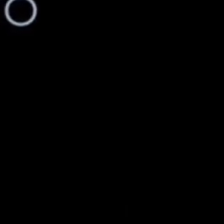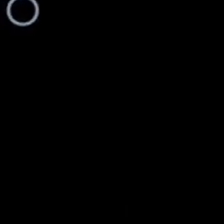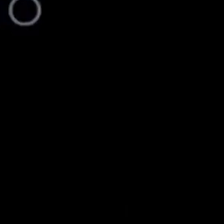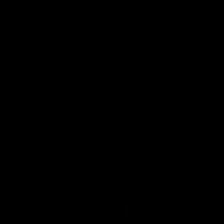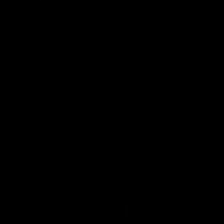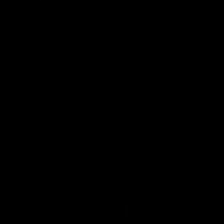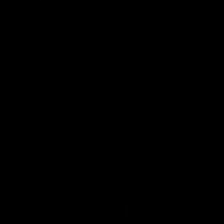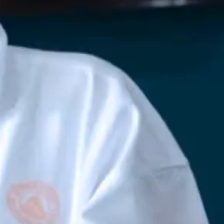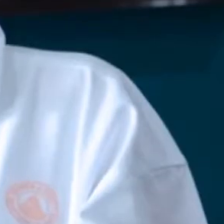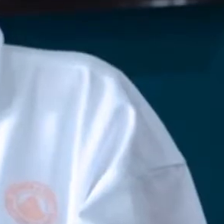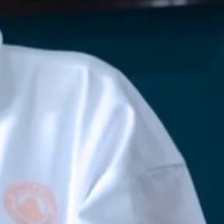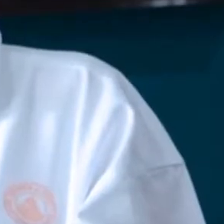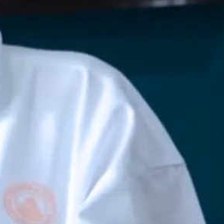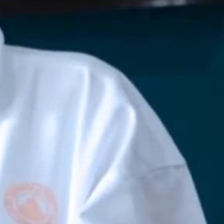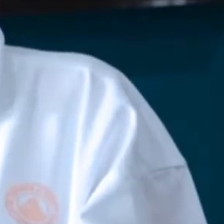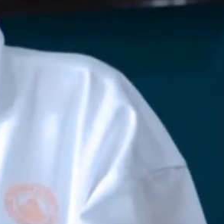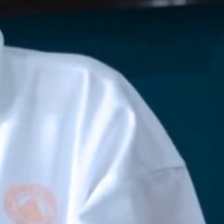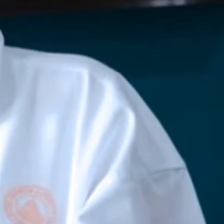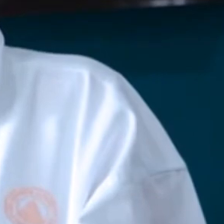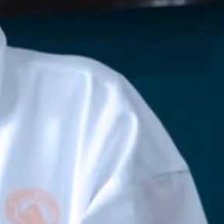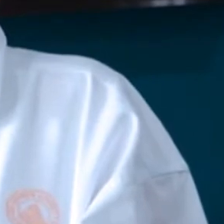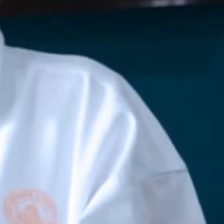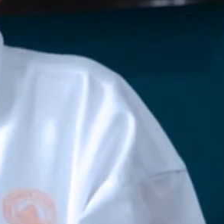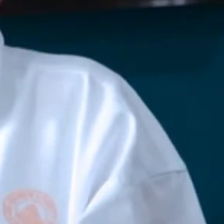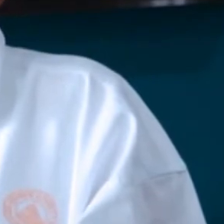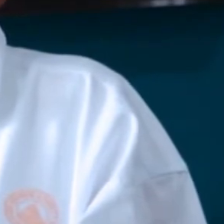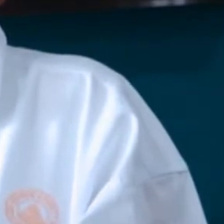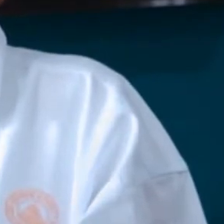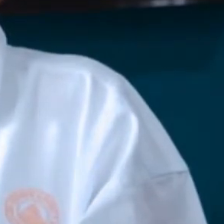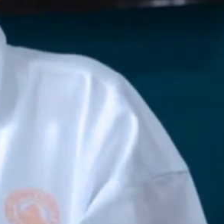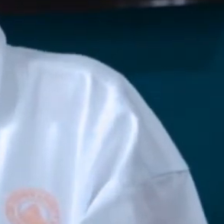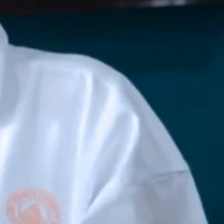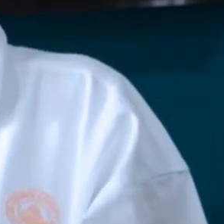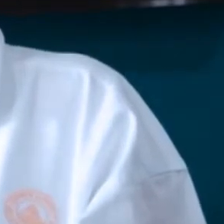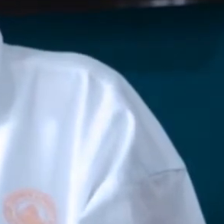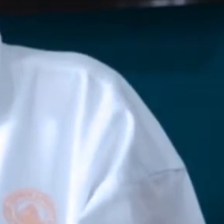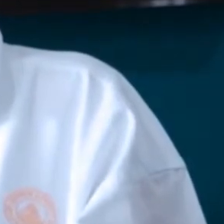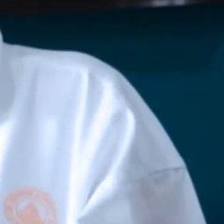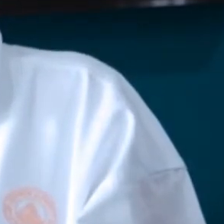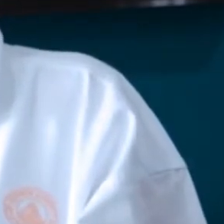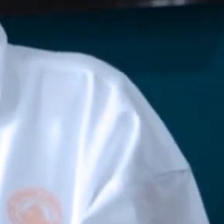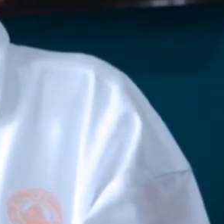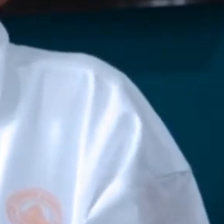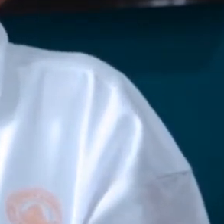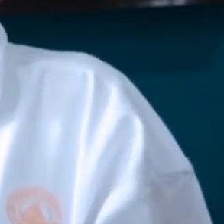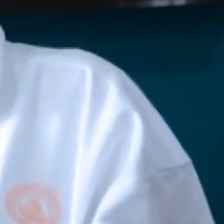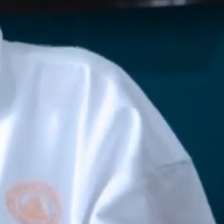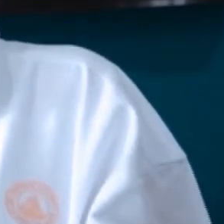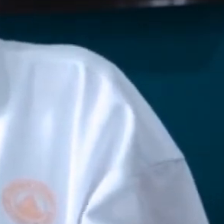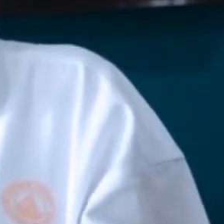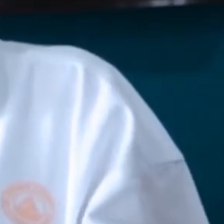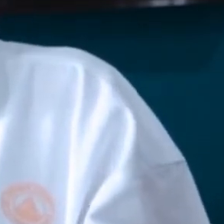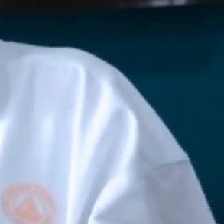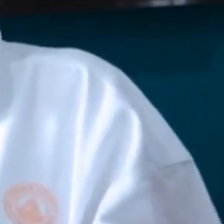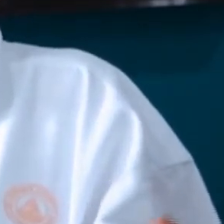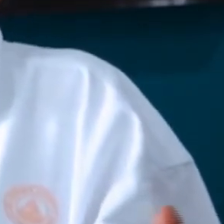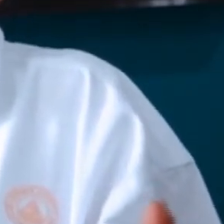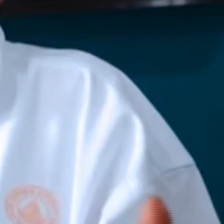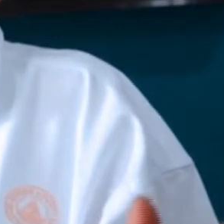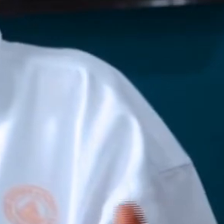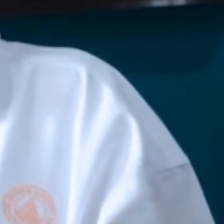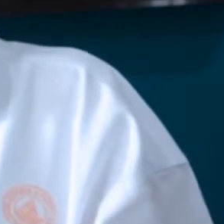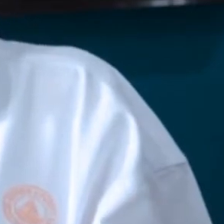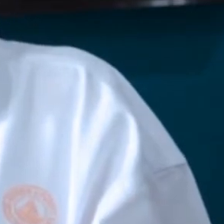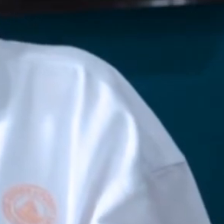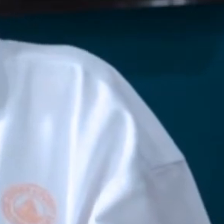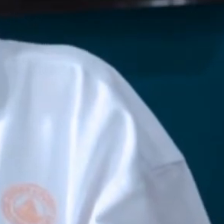En el 48 yo tuve mucho, mucho trabajo. Yo no combatí porque es que yo fui el mandadero. Y una vez me hicieron